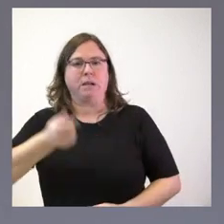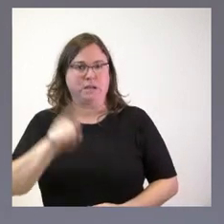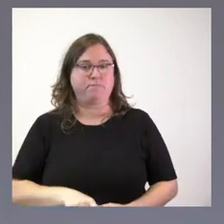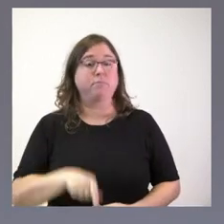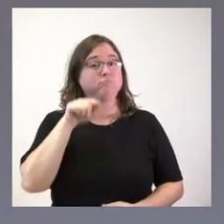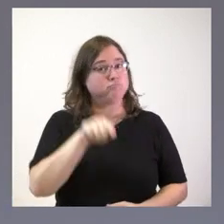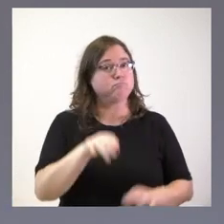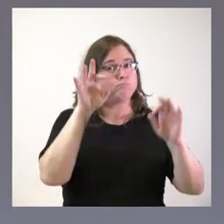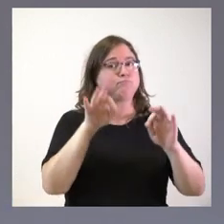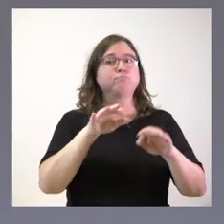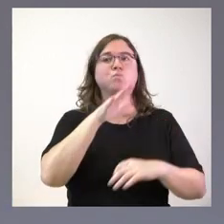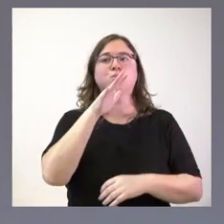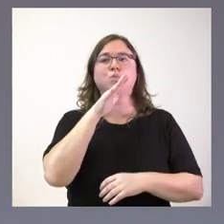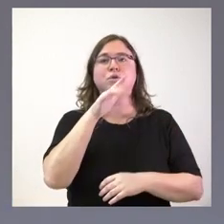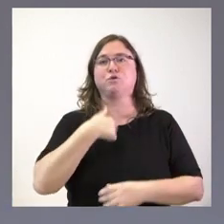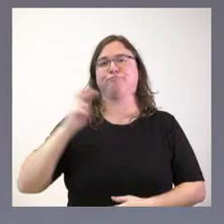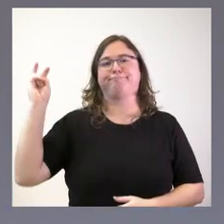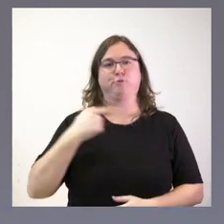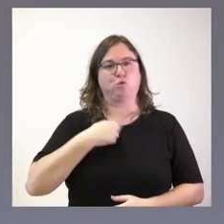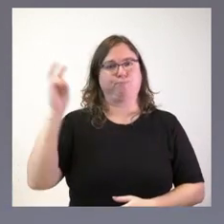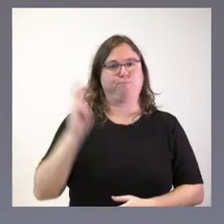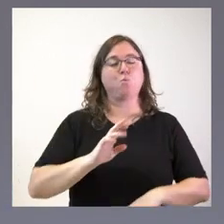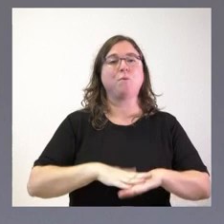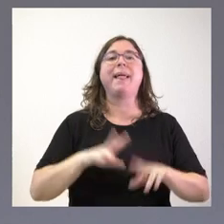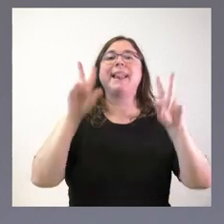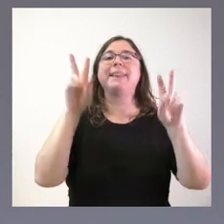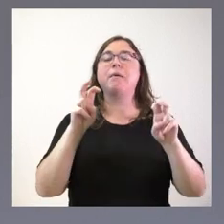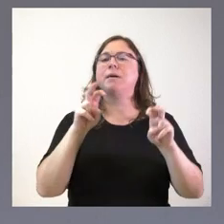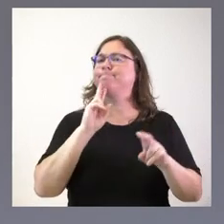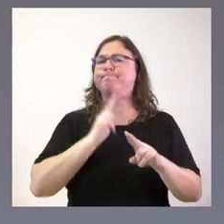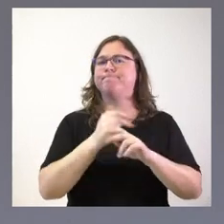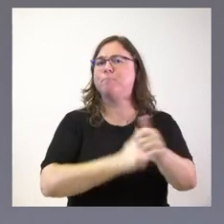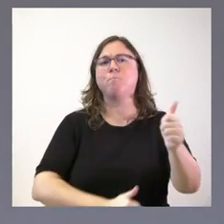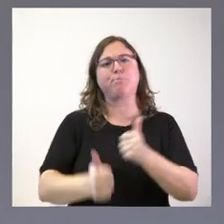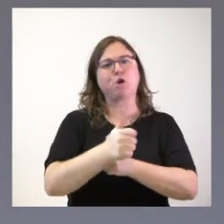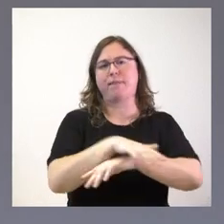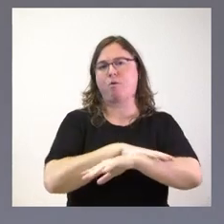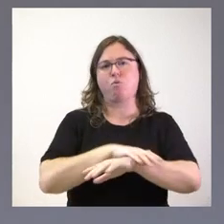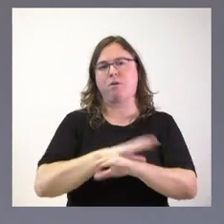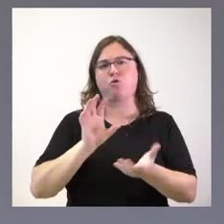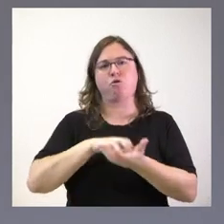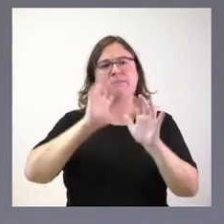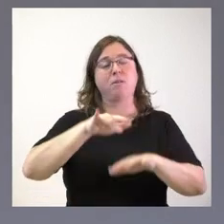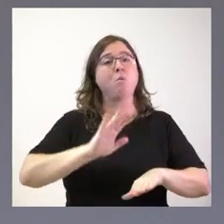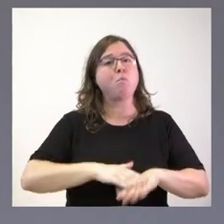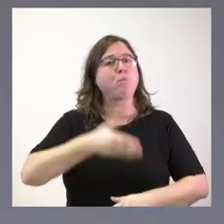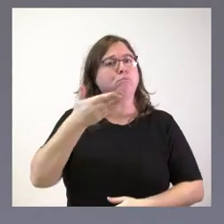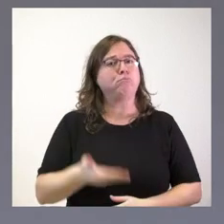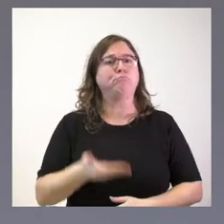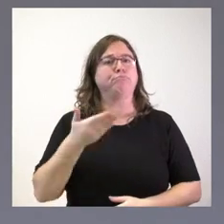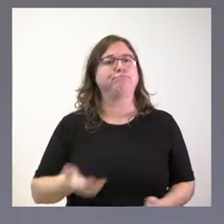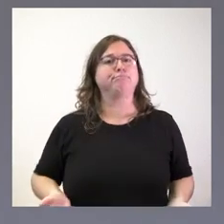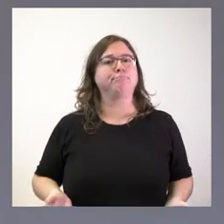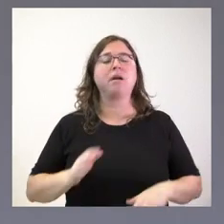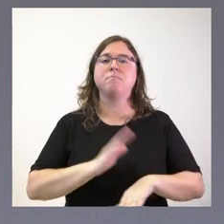este, y por eso comparezco yo hoy, es un tema que es una prioridad para el Gobierno de Castilla y León por la importancia que tiene